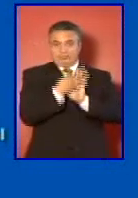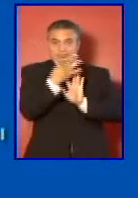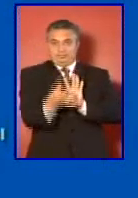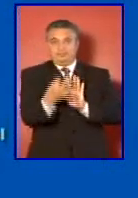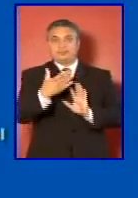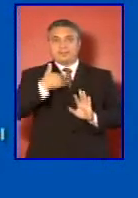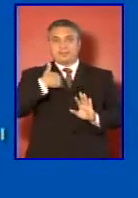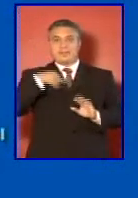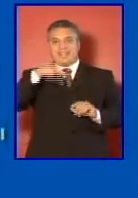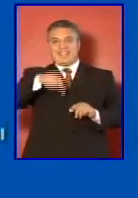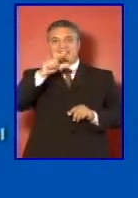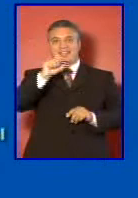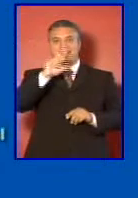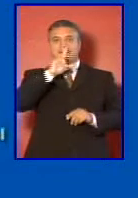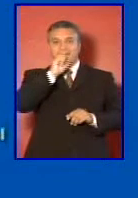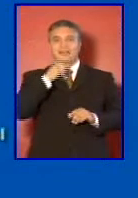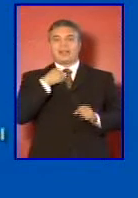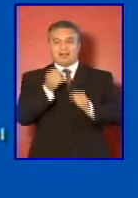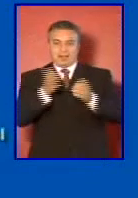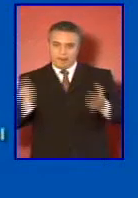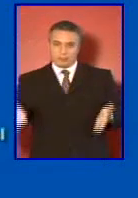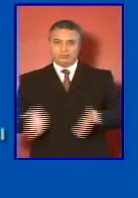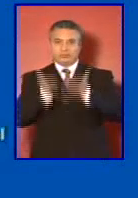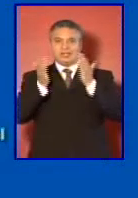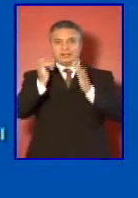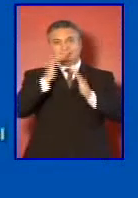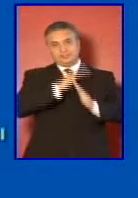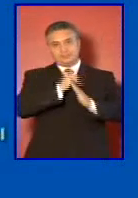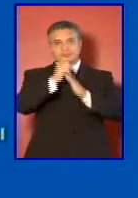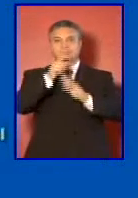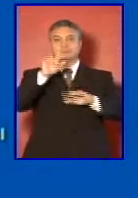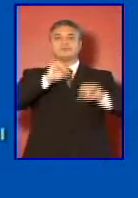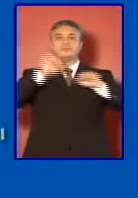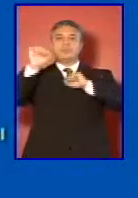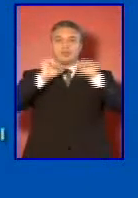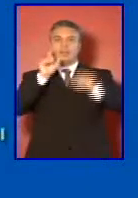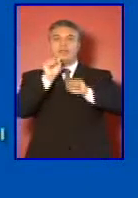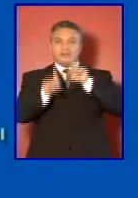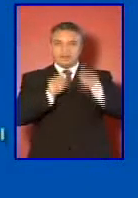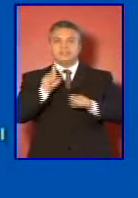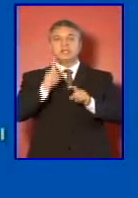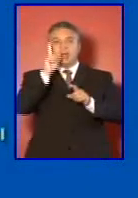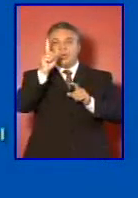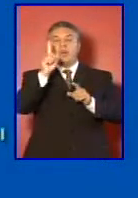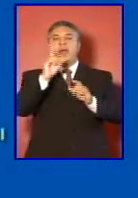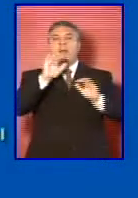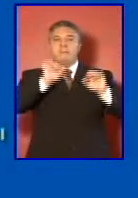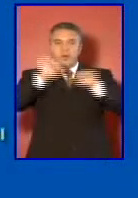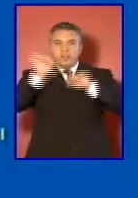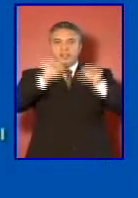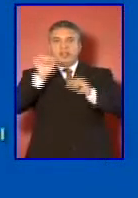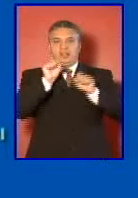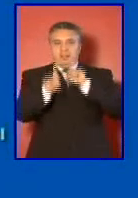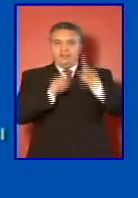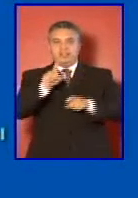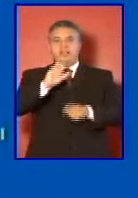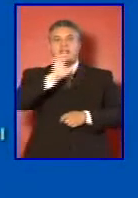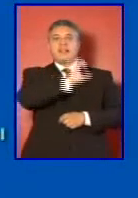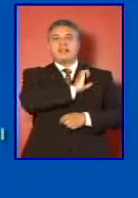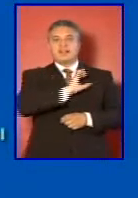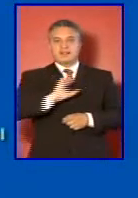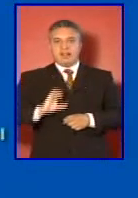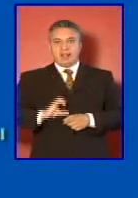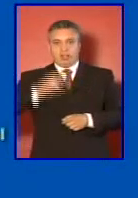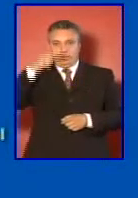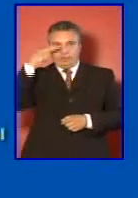impulsar y liderar una política de defensa que fuera una política de defensa de Estado. Esto es, que